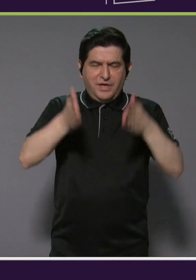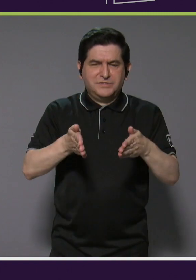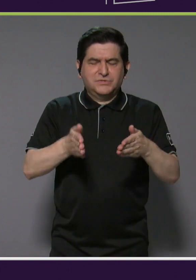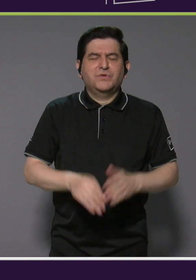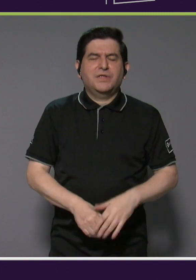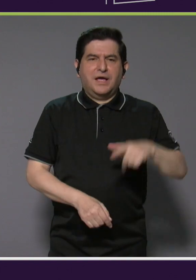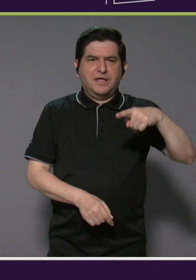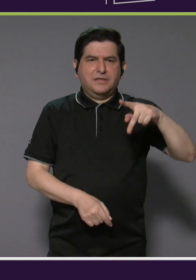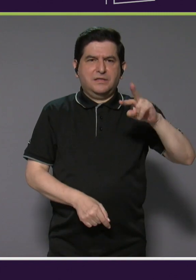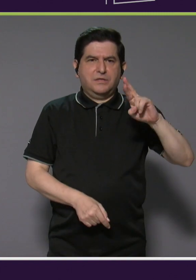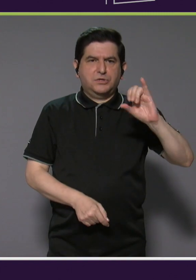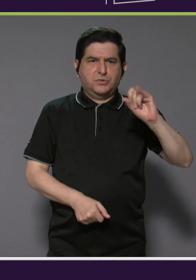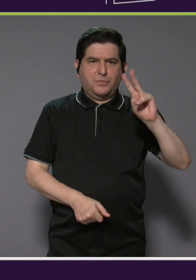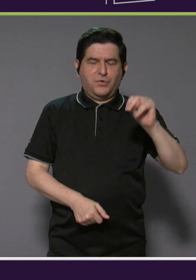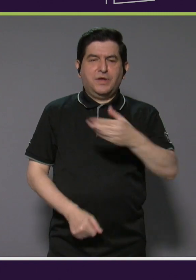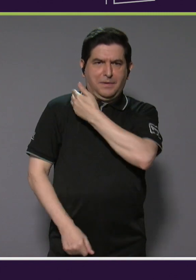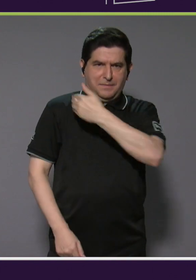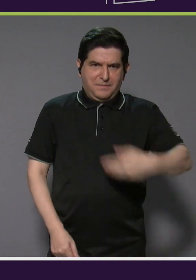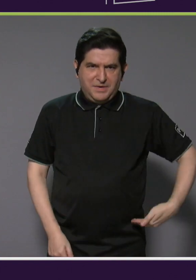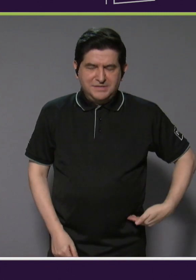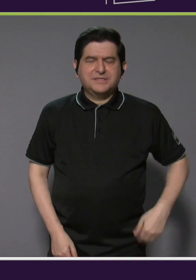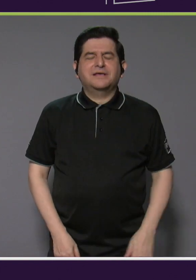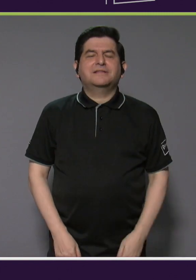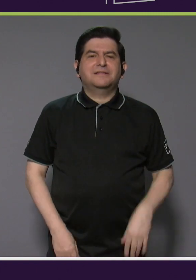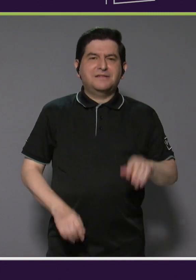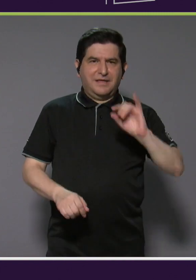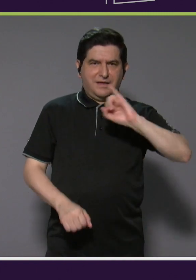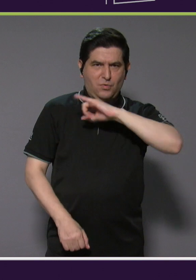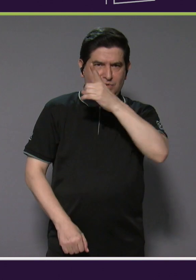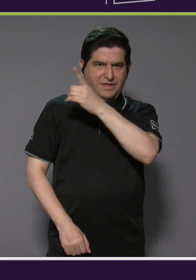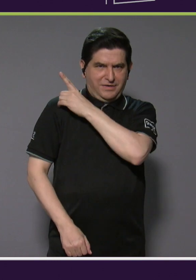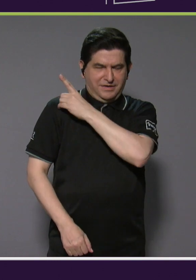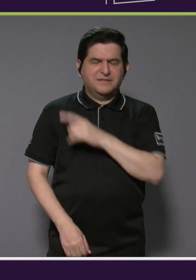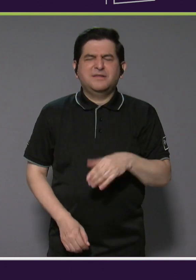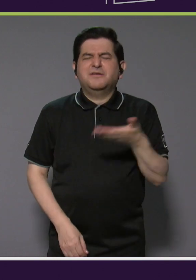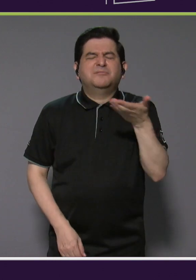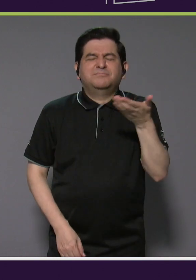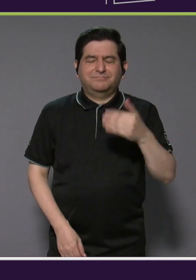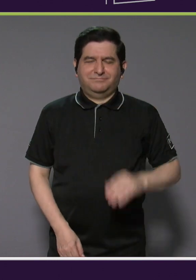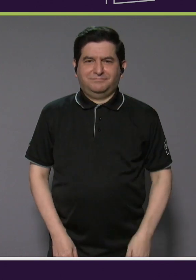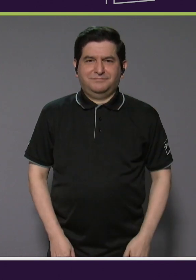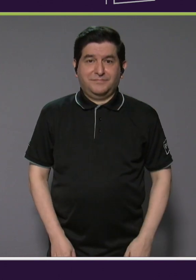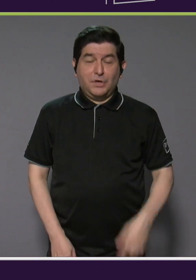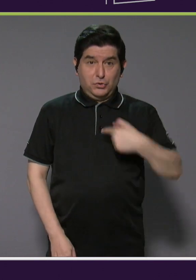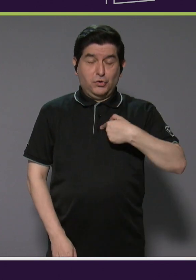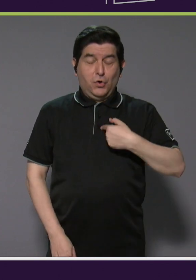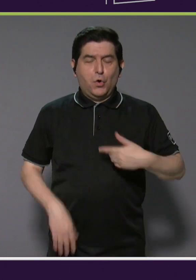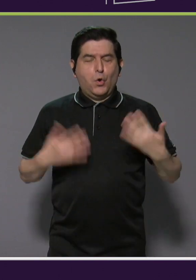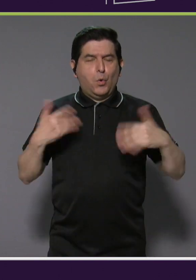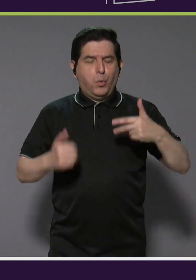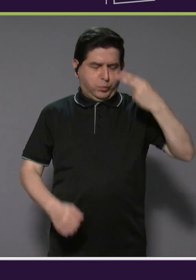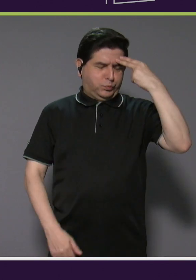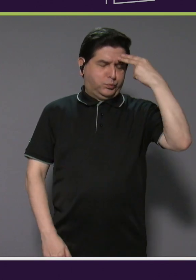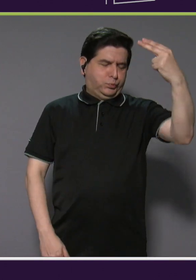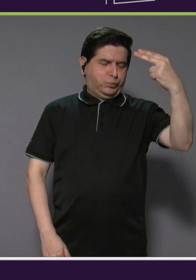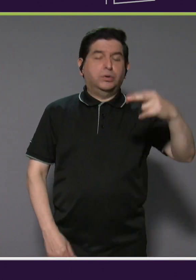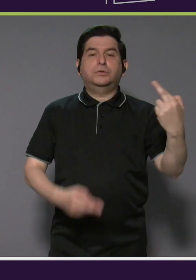PROIN como presidente de la Junta de Tierra PROIN? Muy bien, me siento alargado y